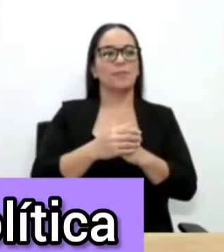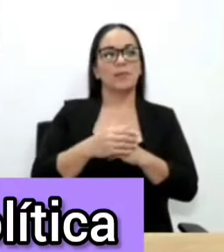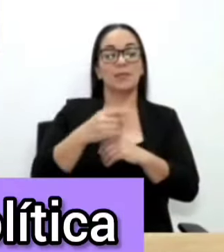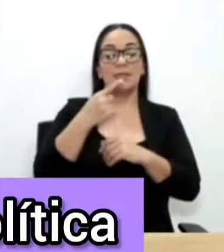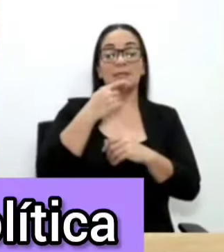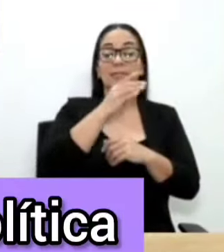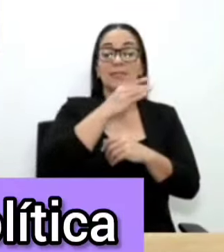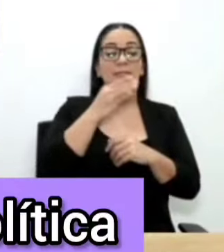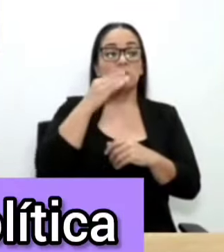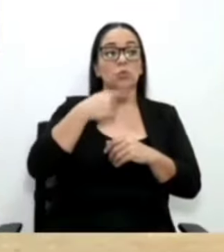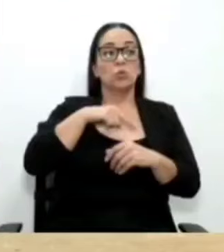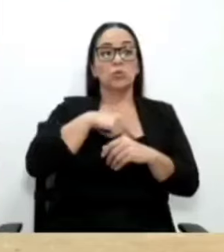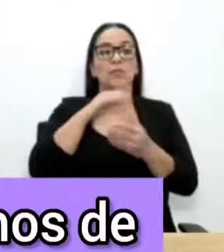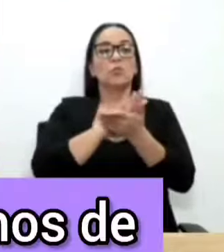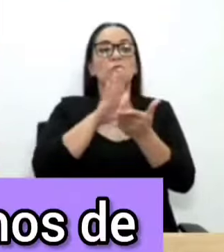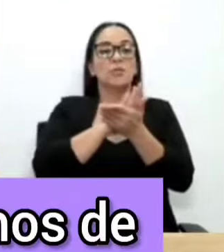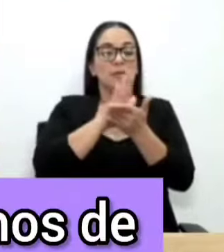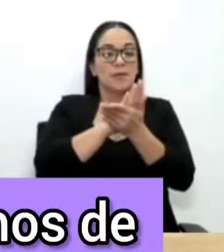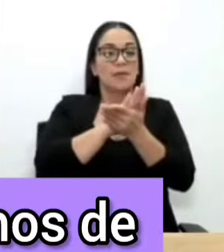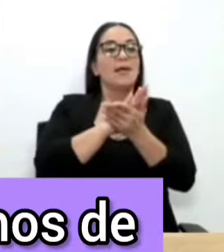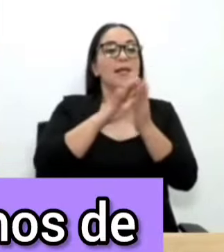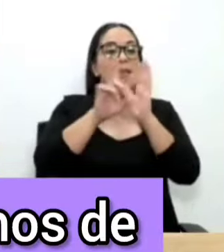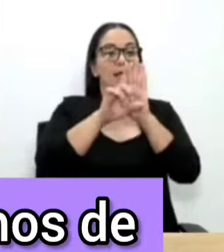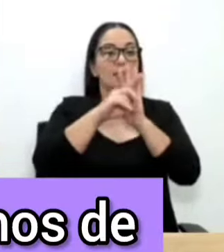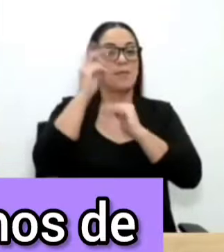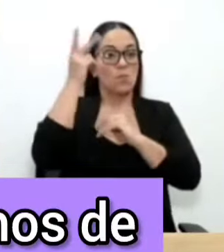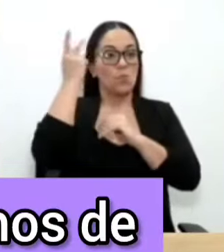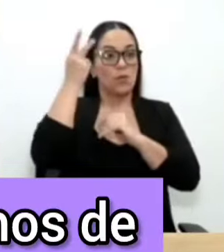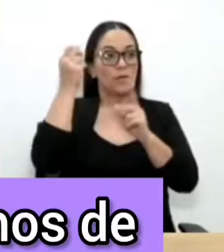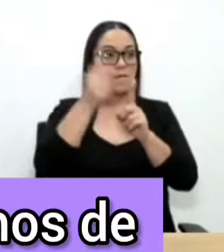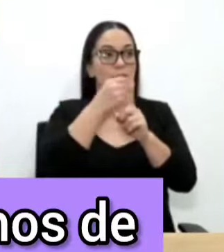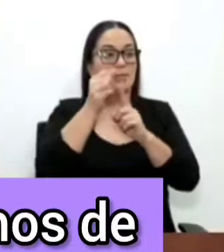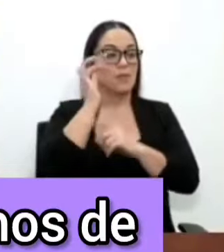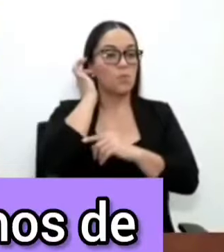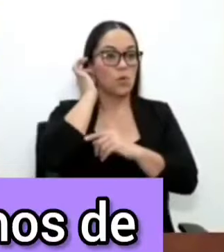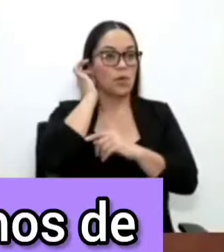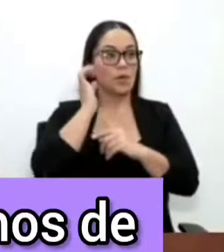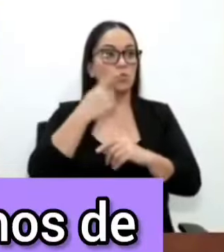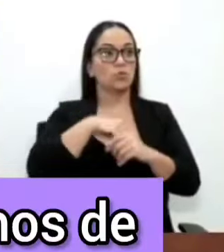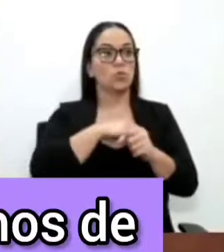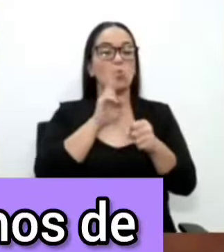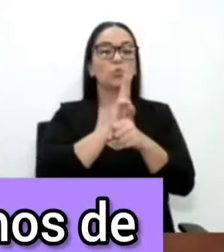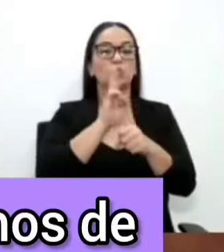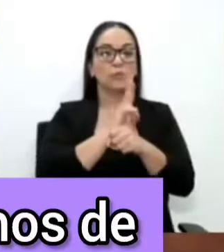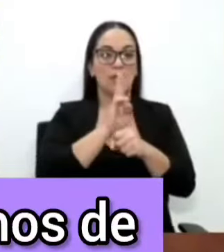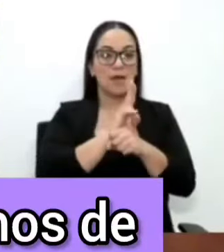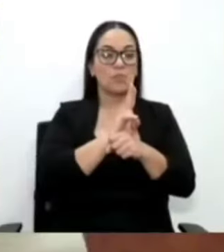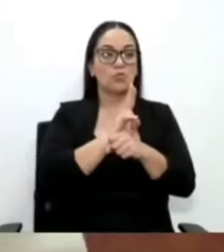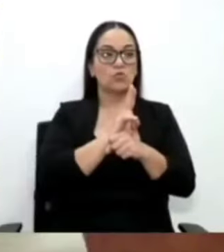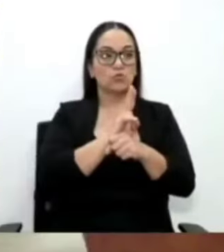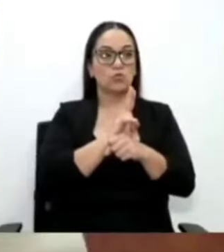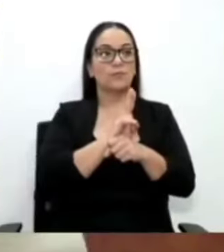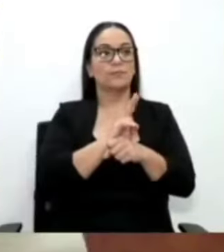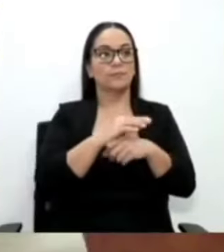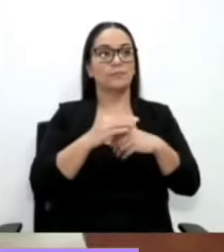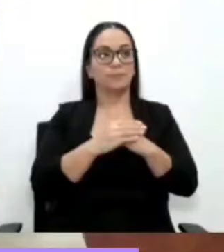política de género, pero cuando nosotras mismas la usamos de manera discrecional,